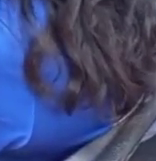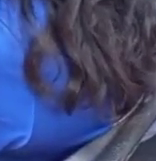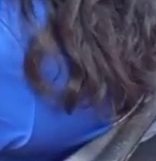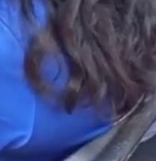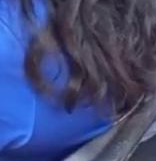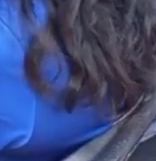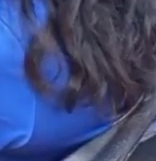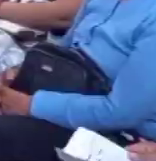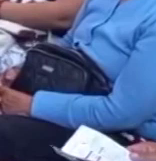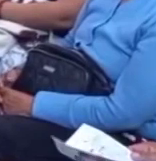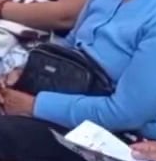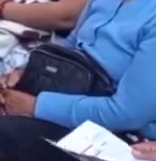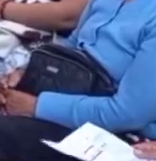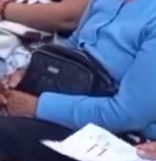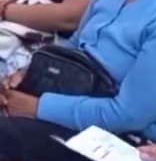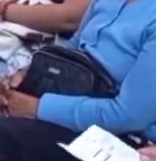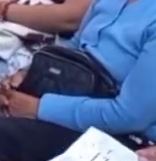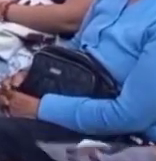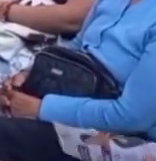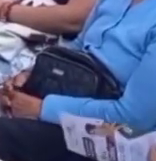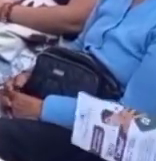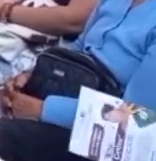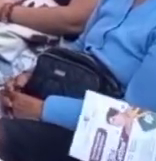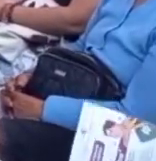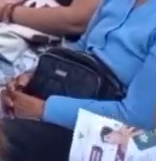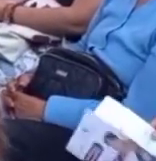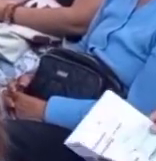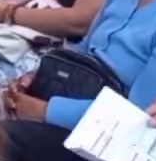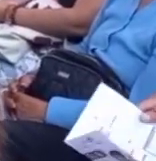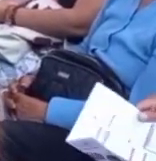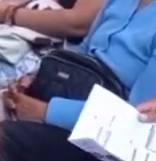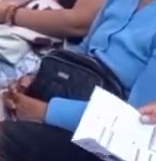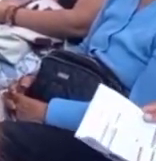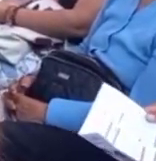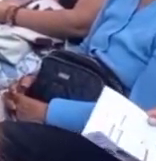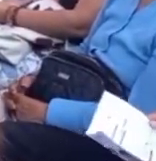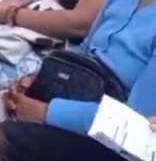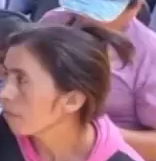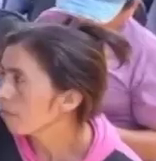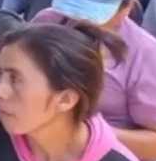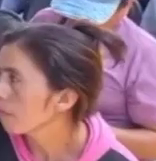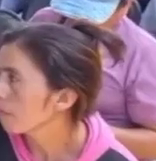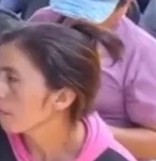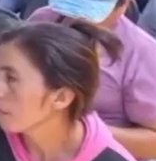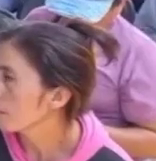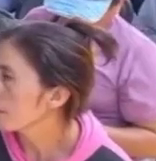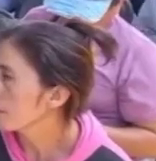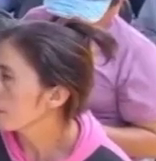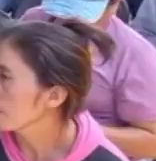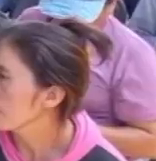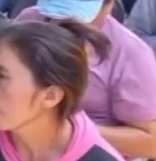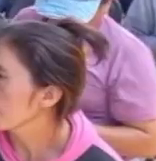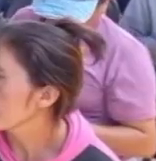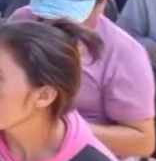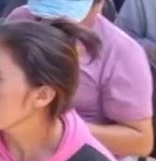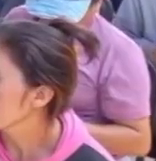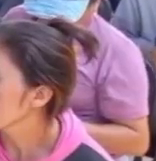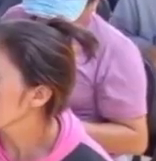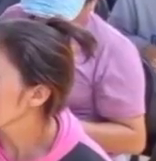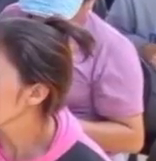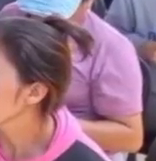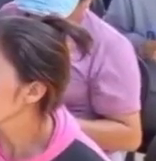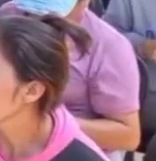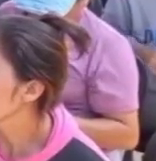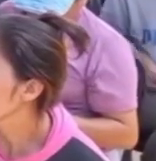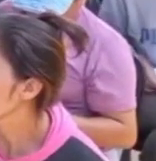y la beca universal para el bienestar Benito Juárez de Educación Medio Superior con 53.477 letarios,